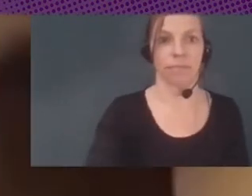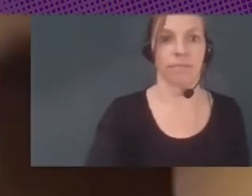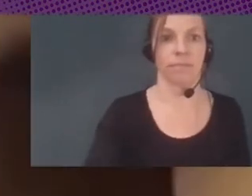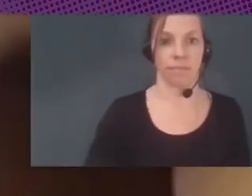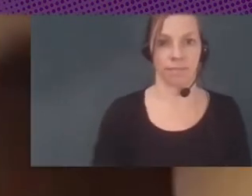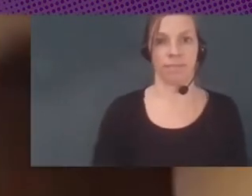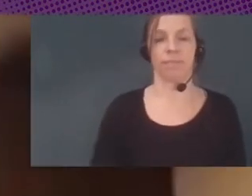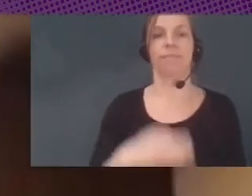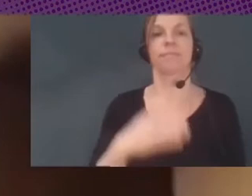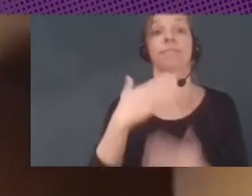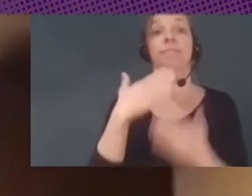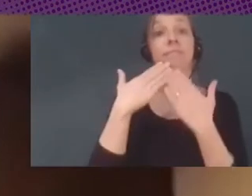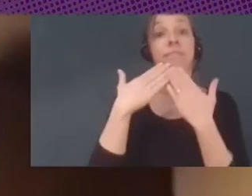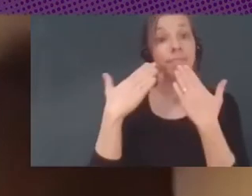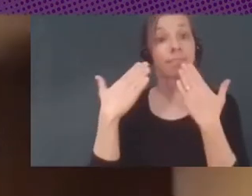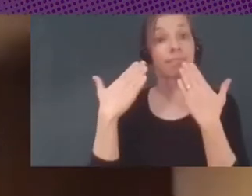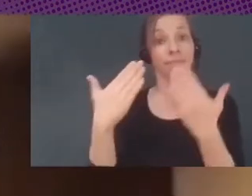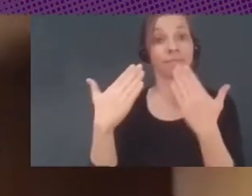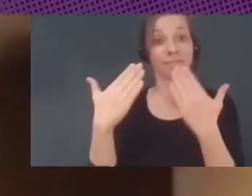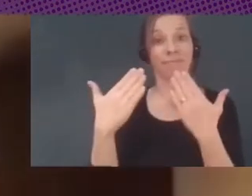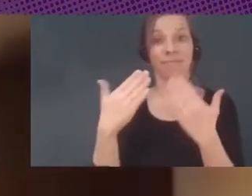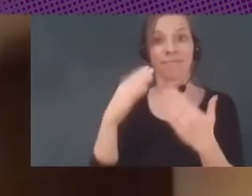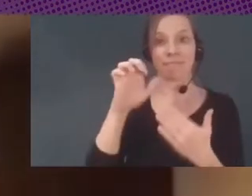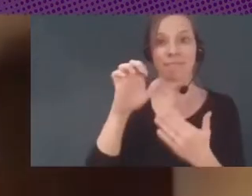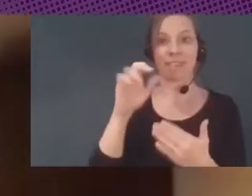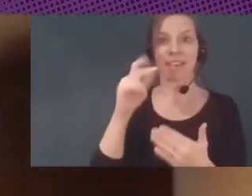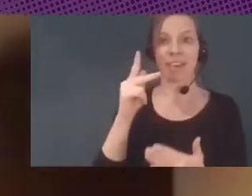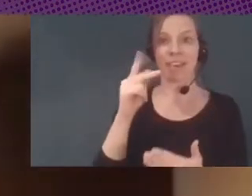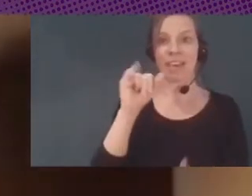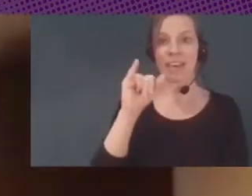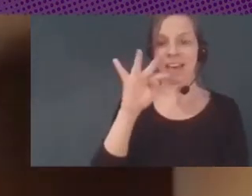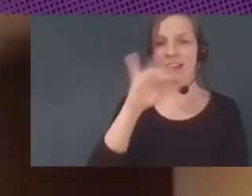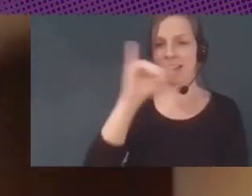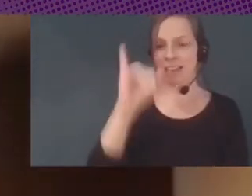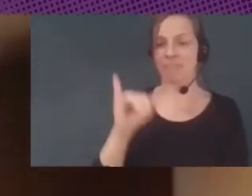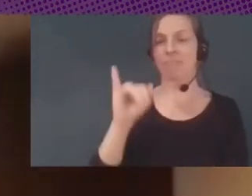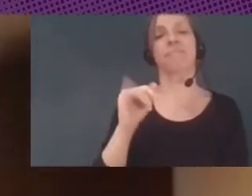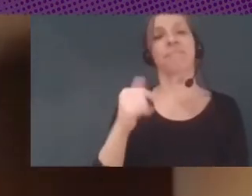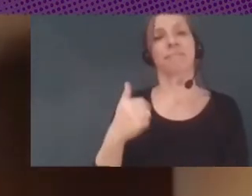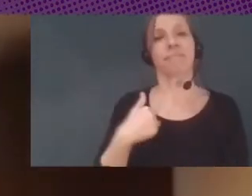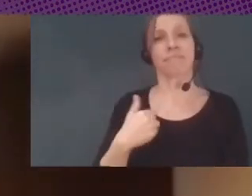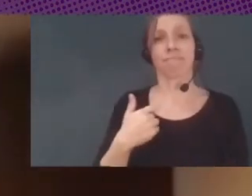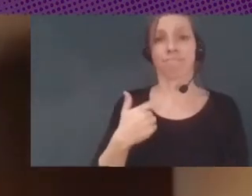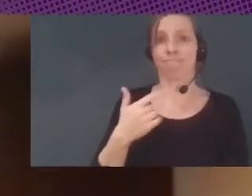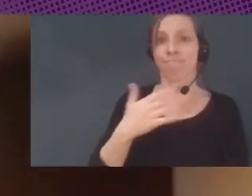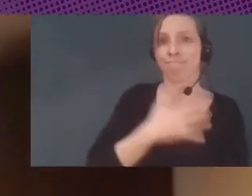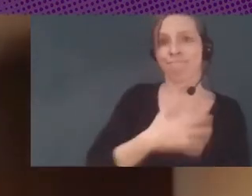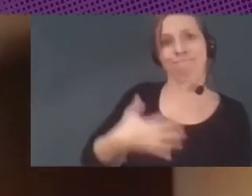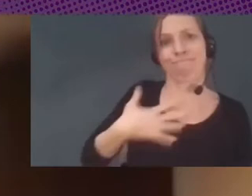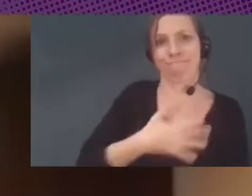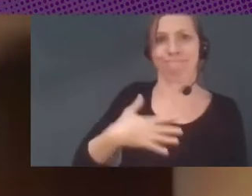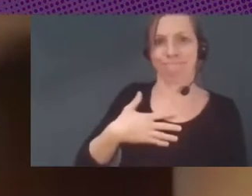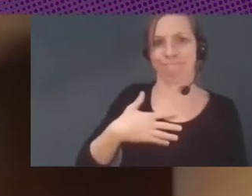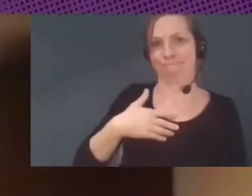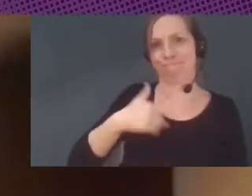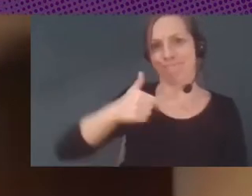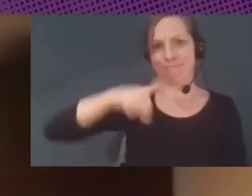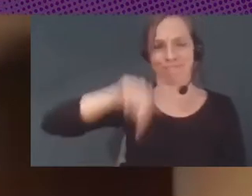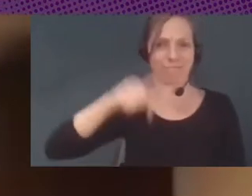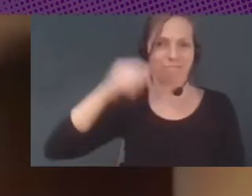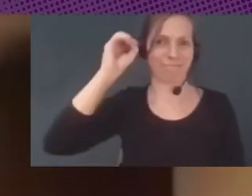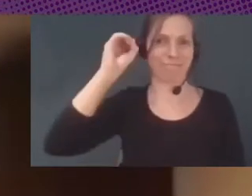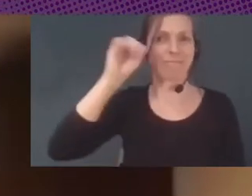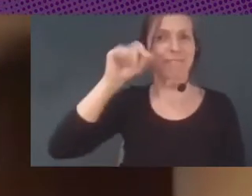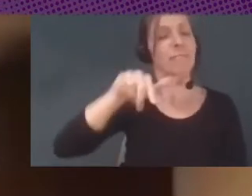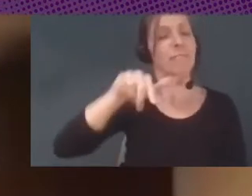Muchísimas gracias, un gusto poder compartir con todos ustedes en este espacio de